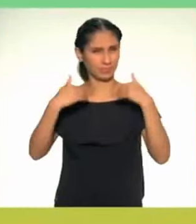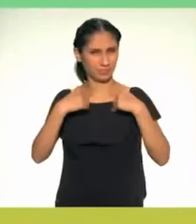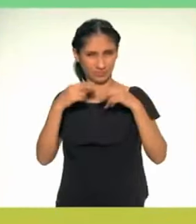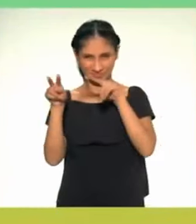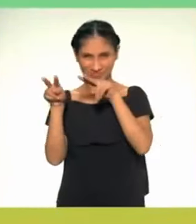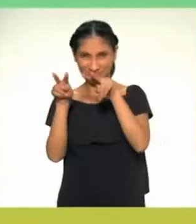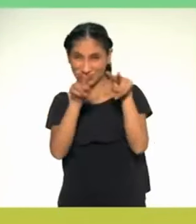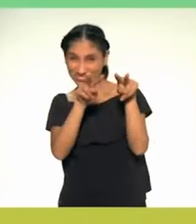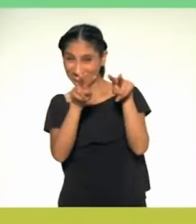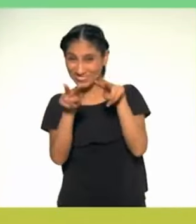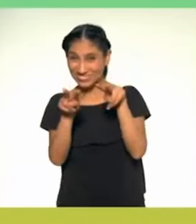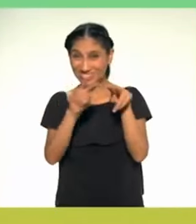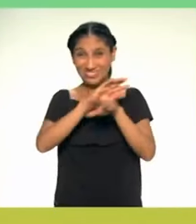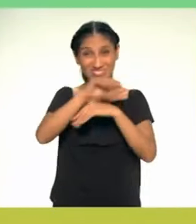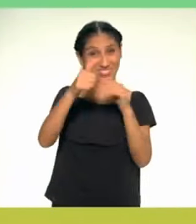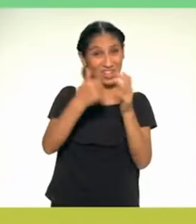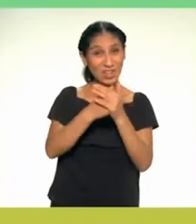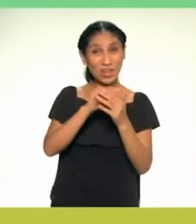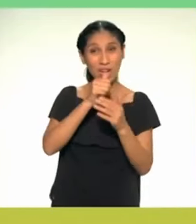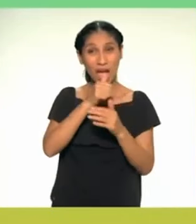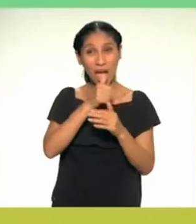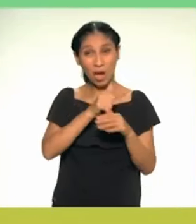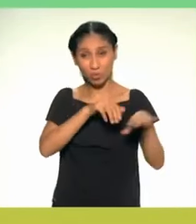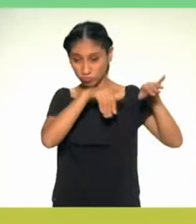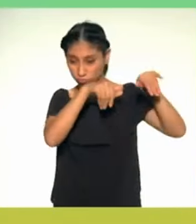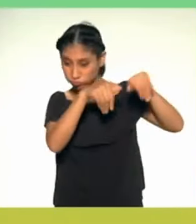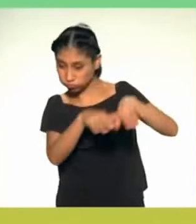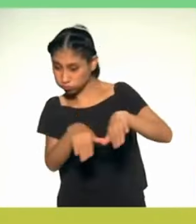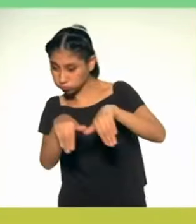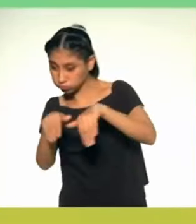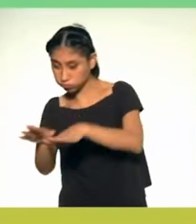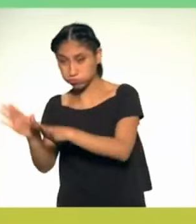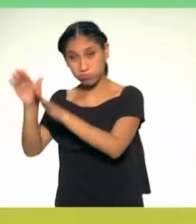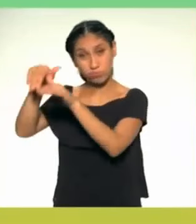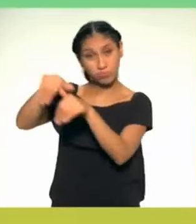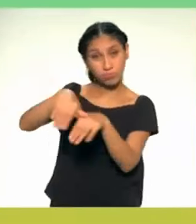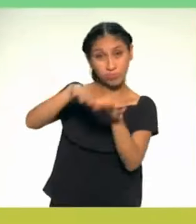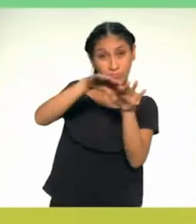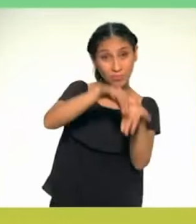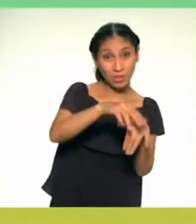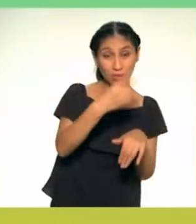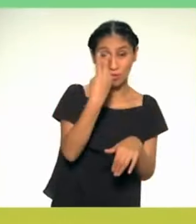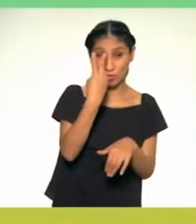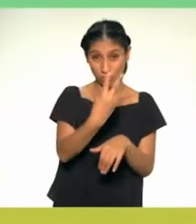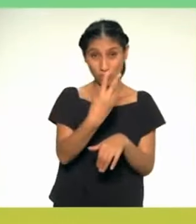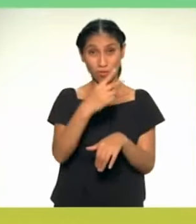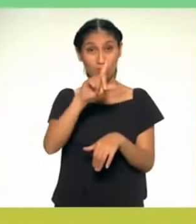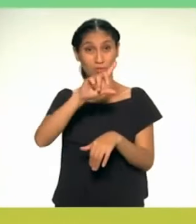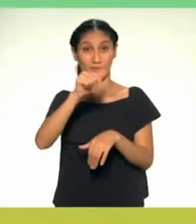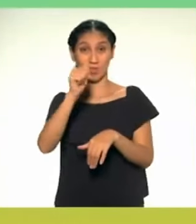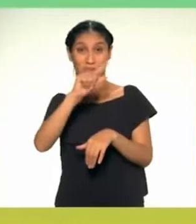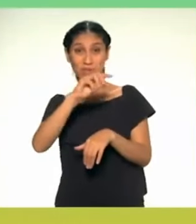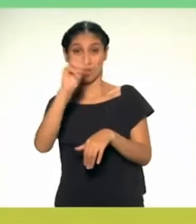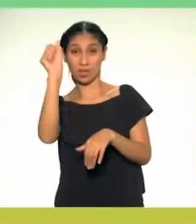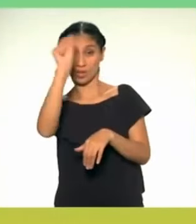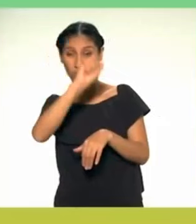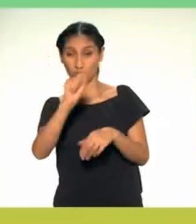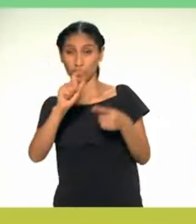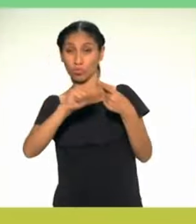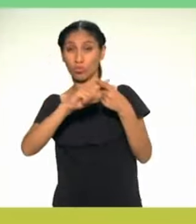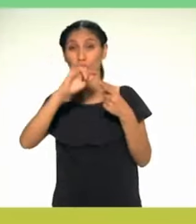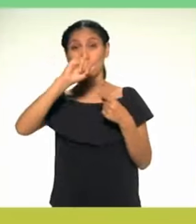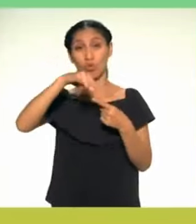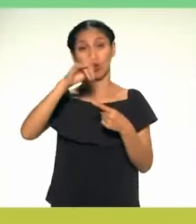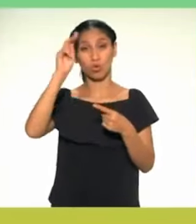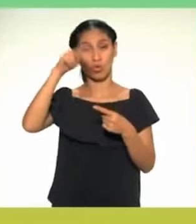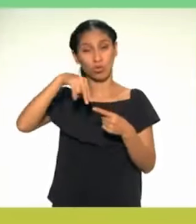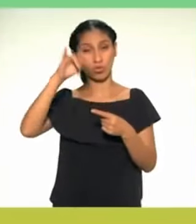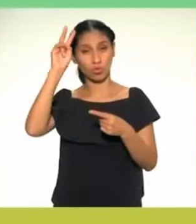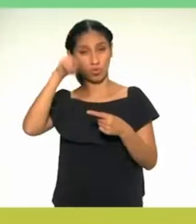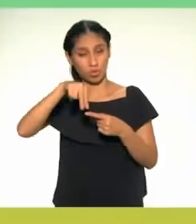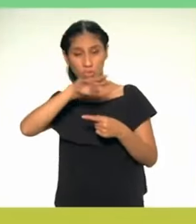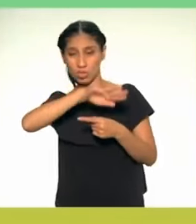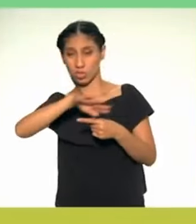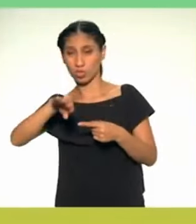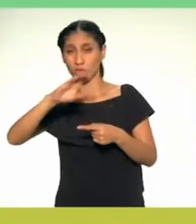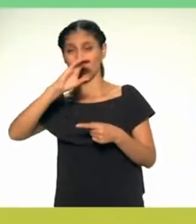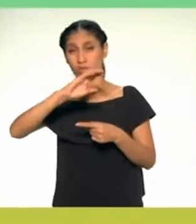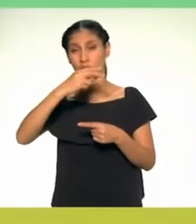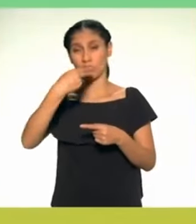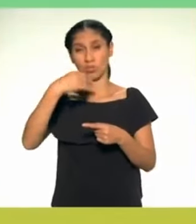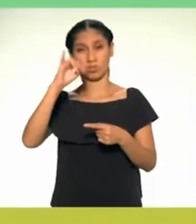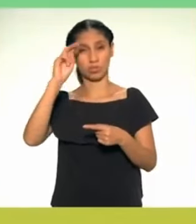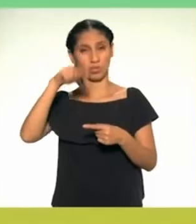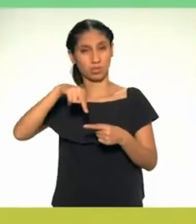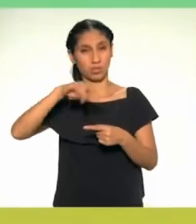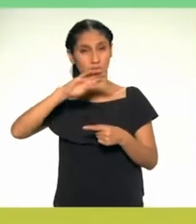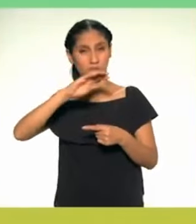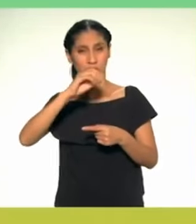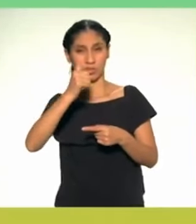ecosistemas de aguas continentales. Los dos principales lagos del Perú son el lago Junín o Chinchaycocha y